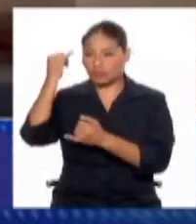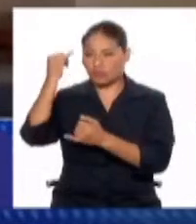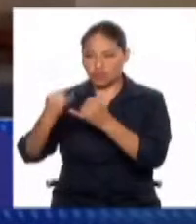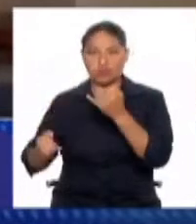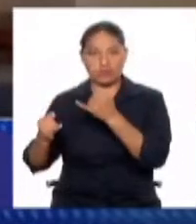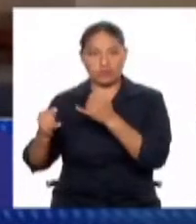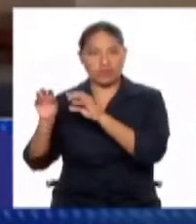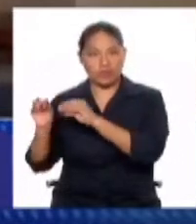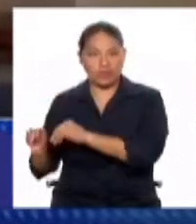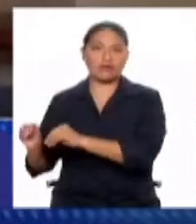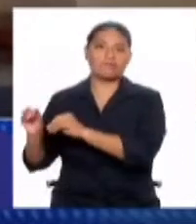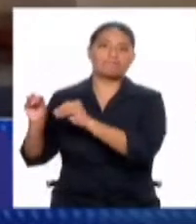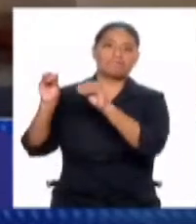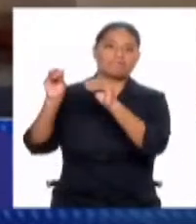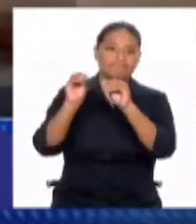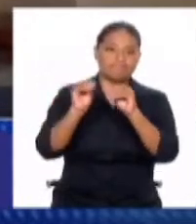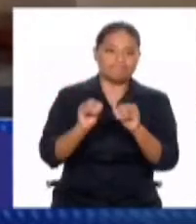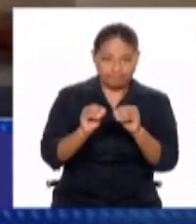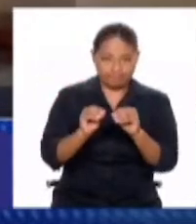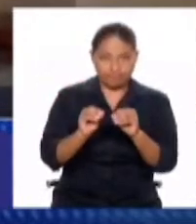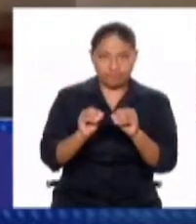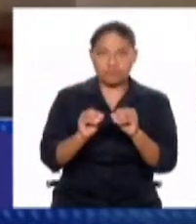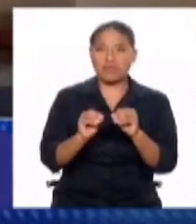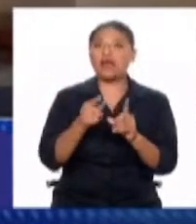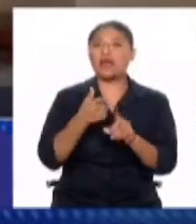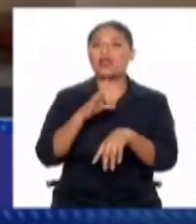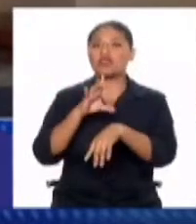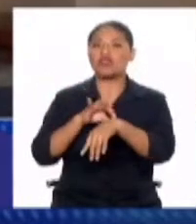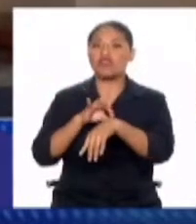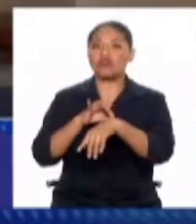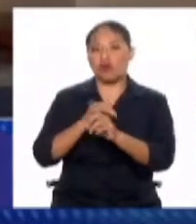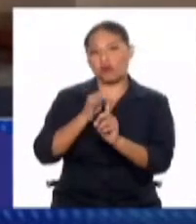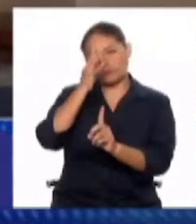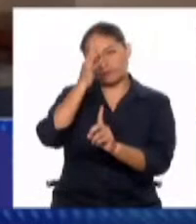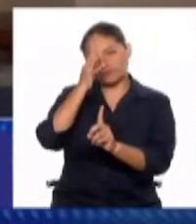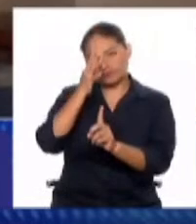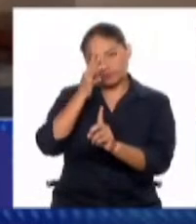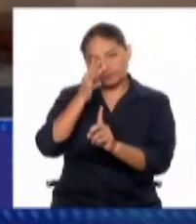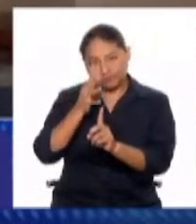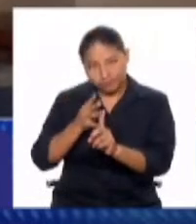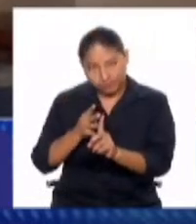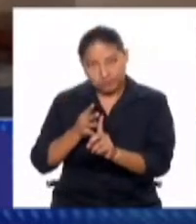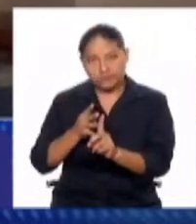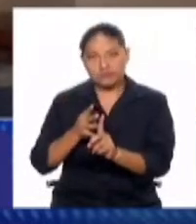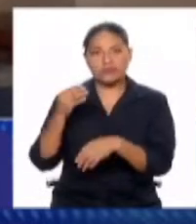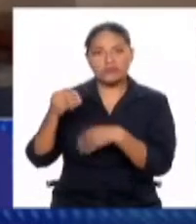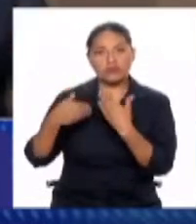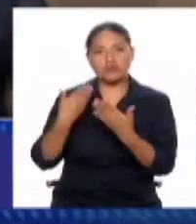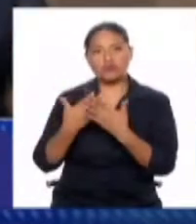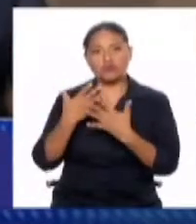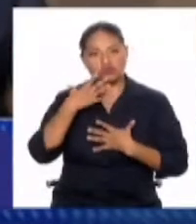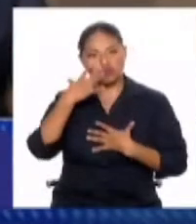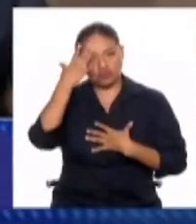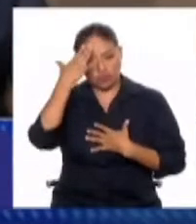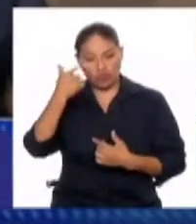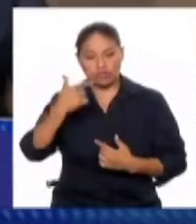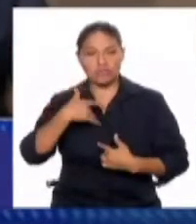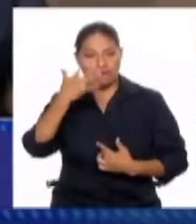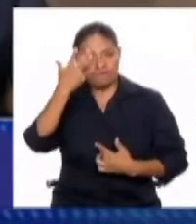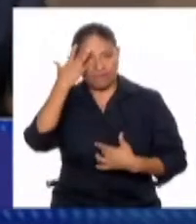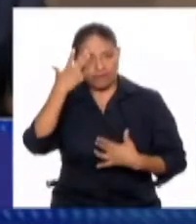De allí pasaría a un examen médico legista para poder ver su estado de salud.